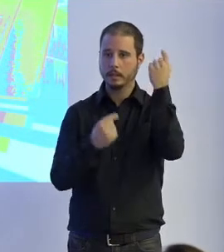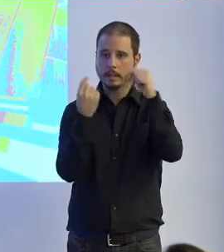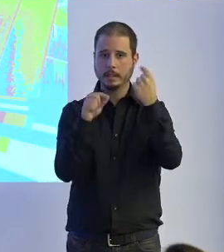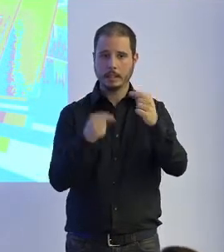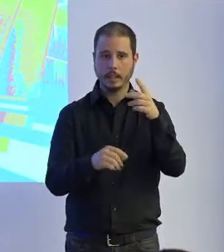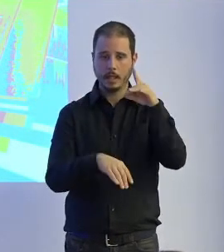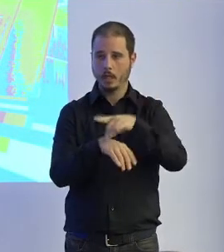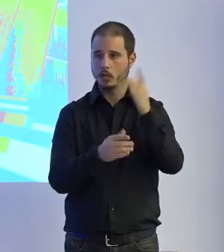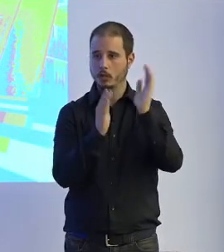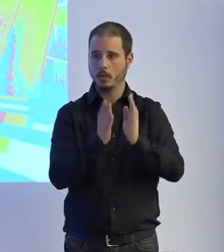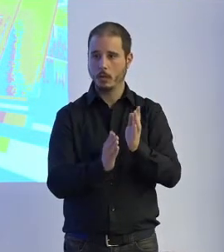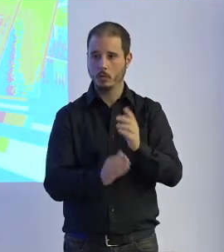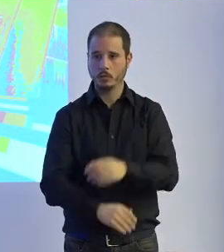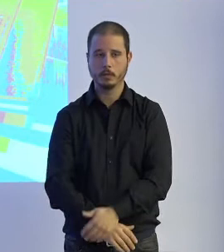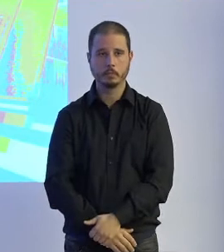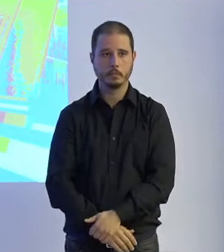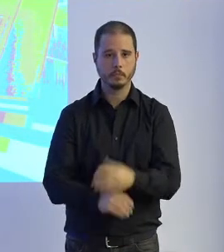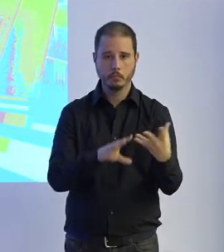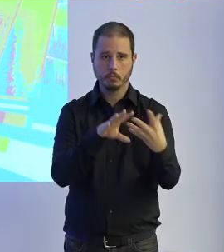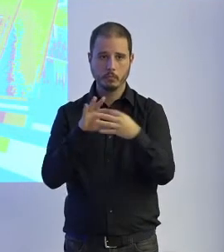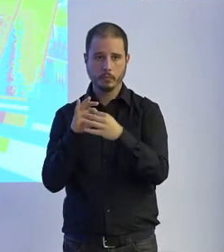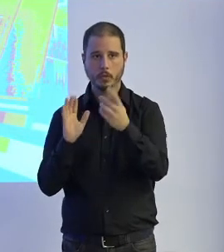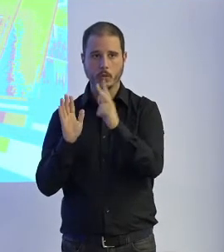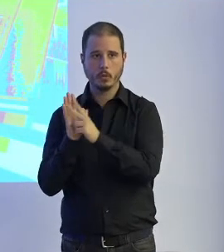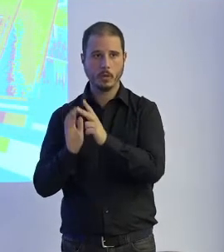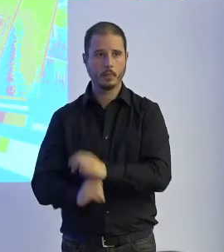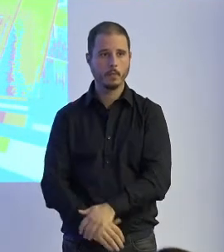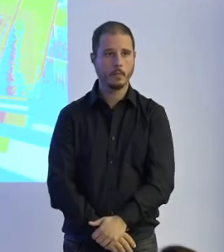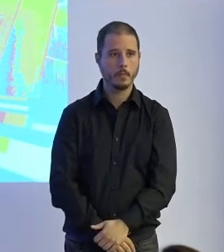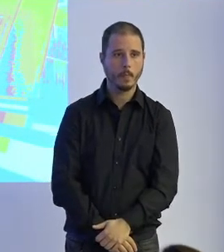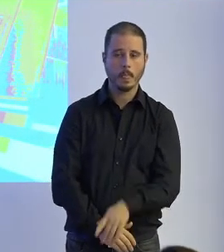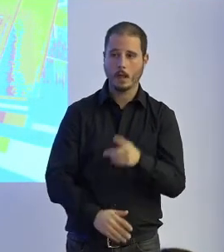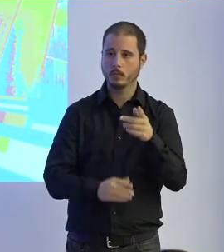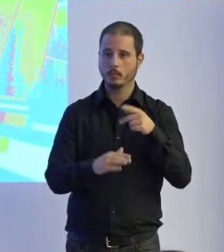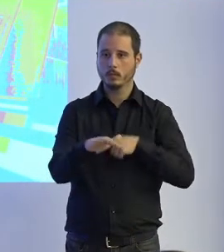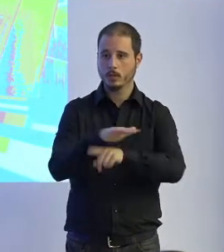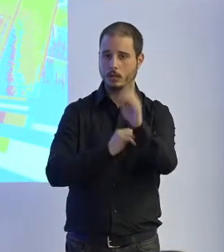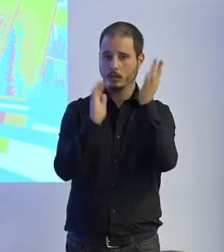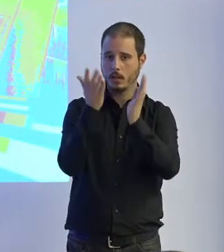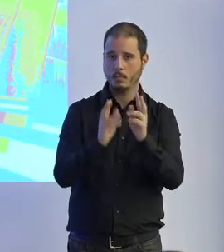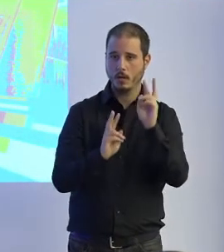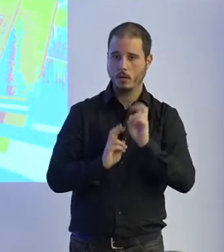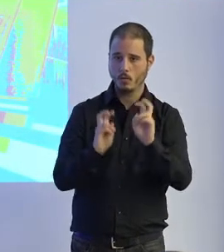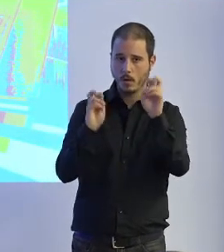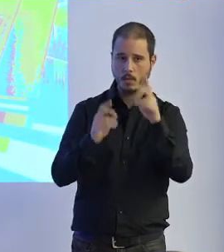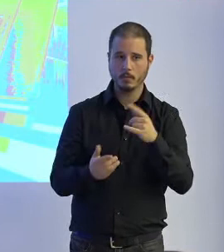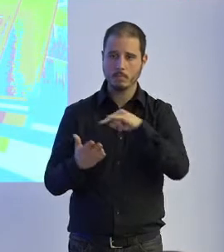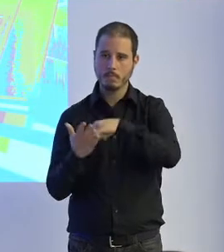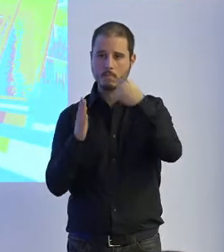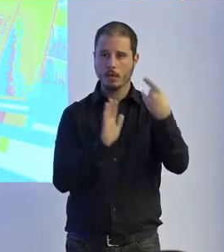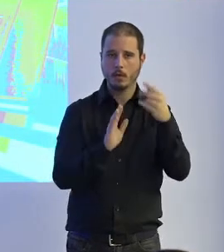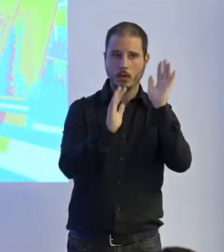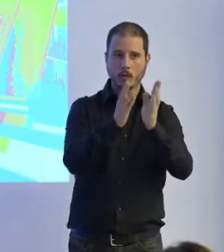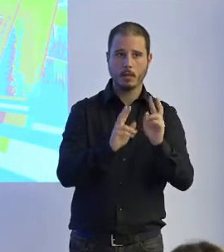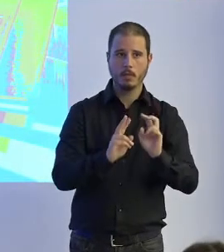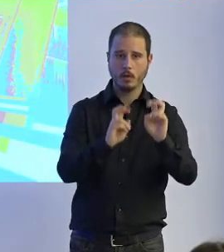terapeutas directamente luego desarrollo de nuevas terapias evidentemente desarrollo de nuevas metodologías para aplicar las terapias que dosis